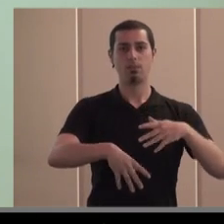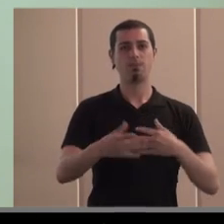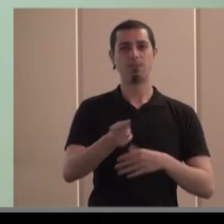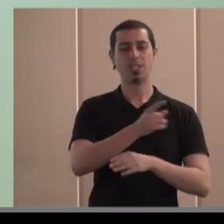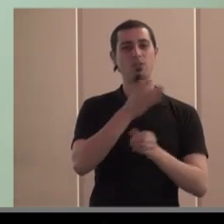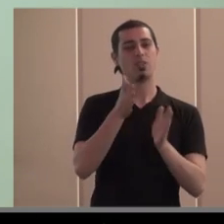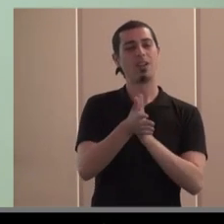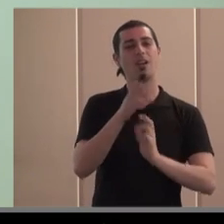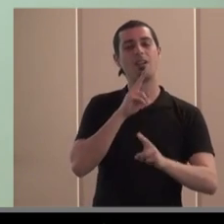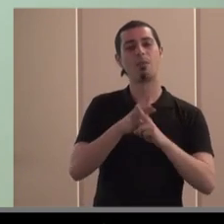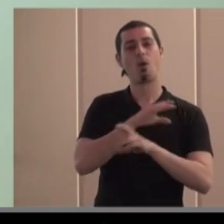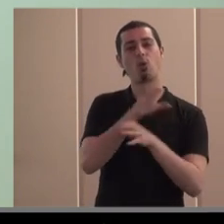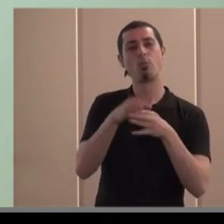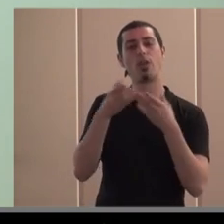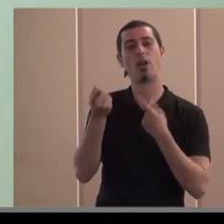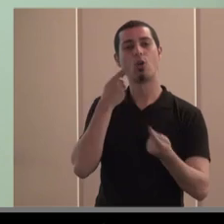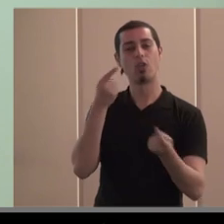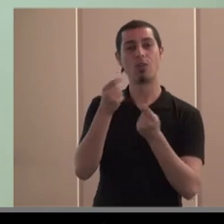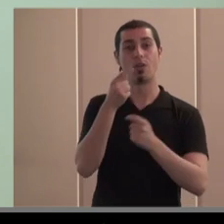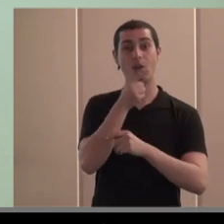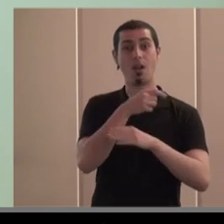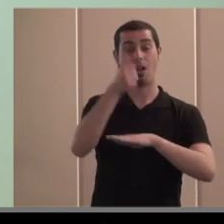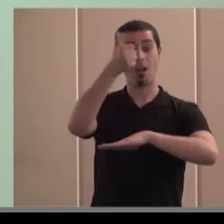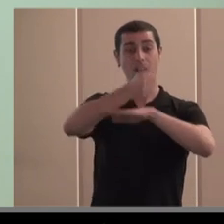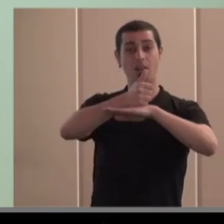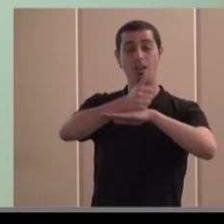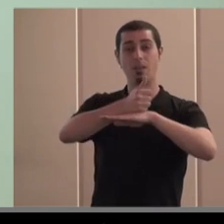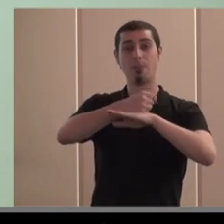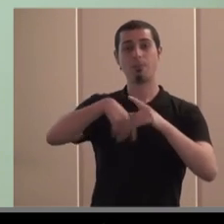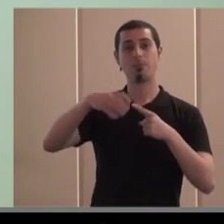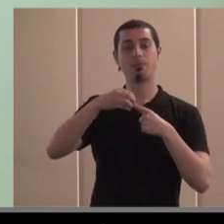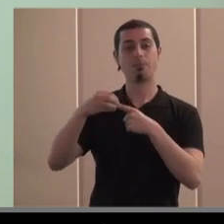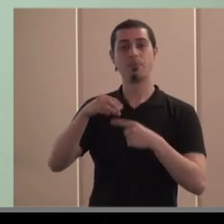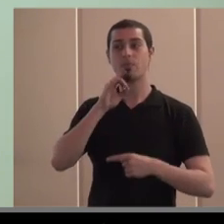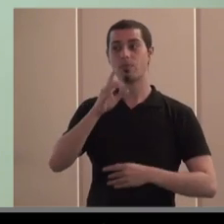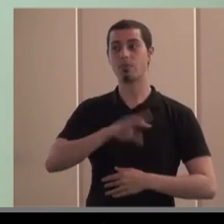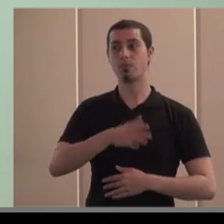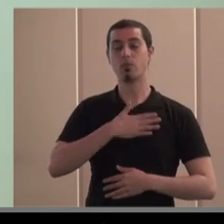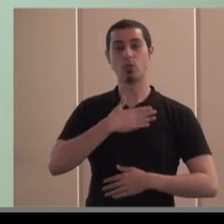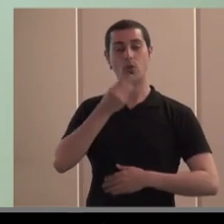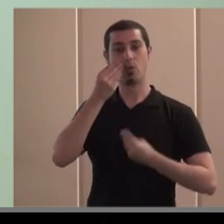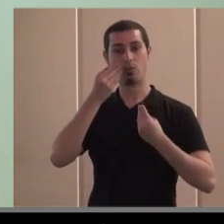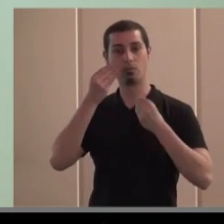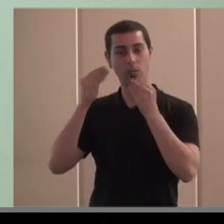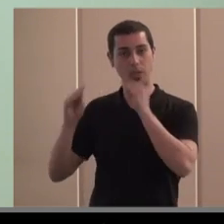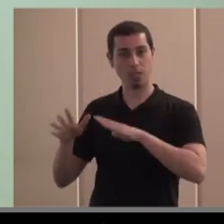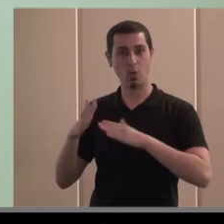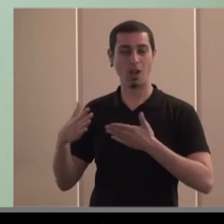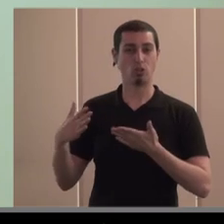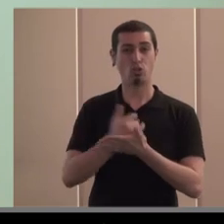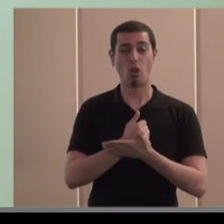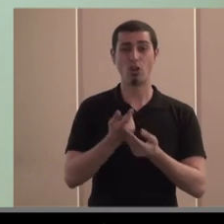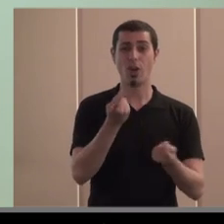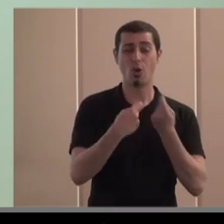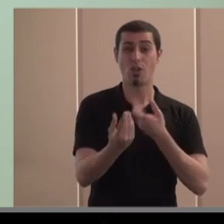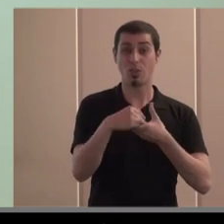es un grupo de coordinación quiero decir que la cabecera del grupo que en este caso represento no dirige todos los negocios